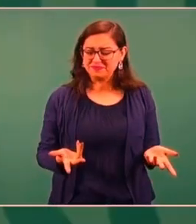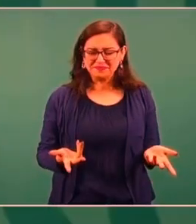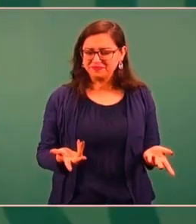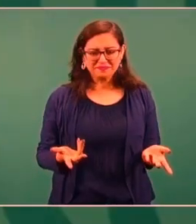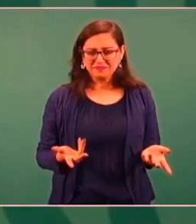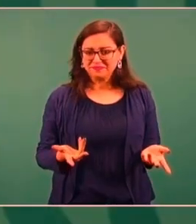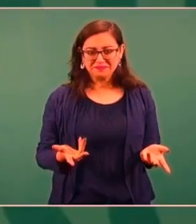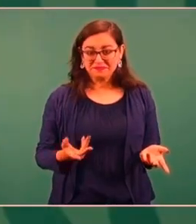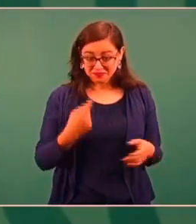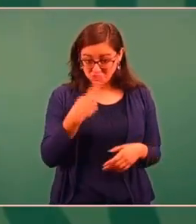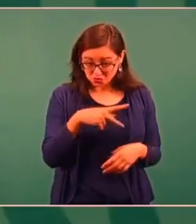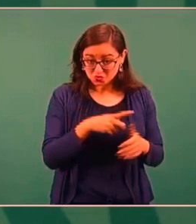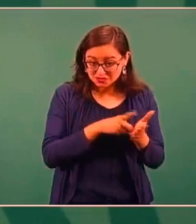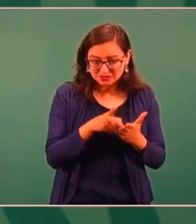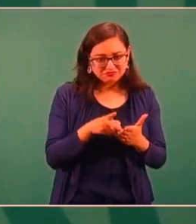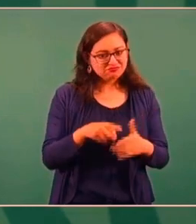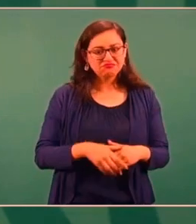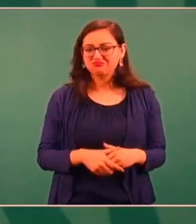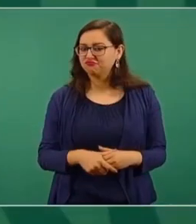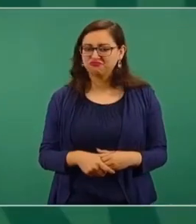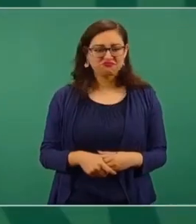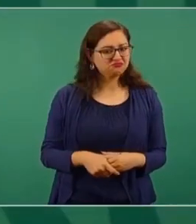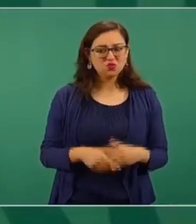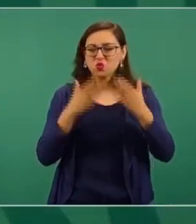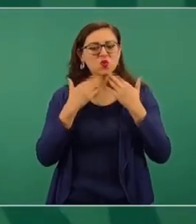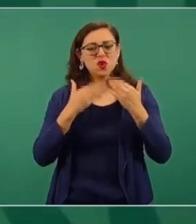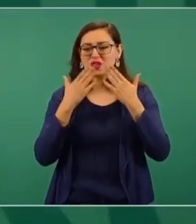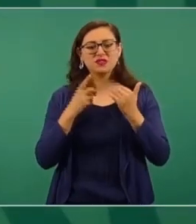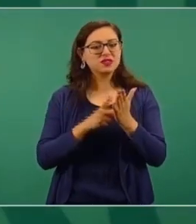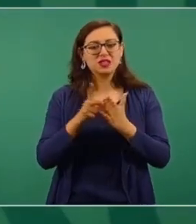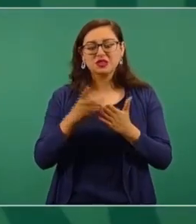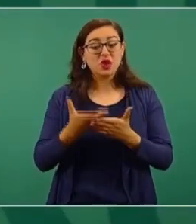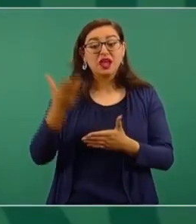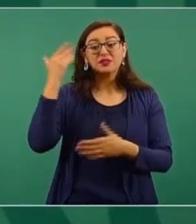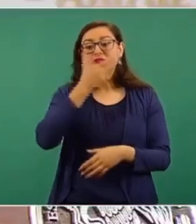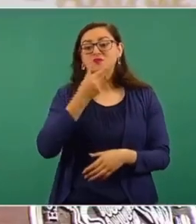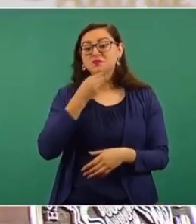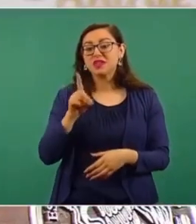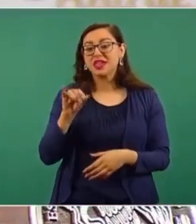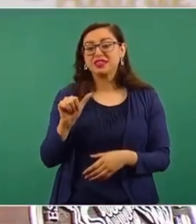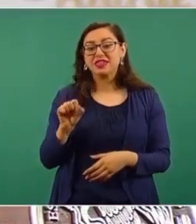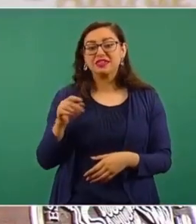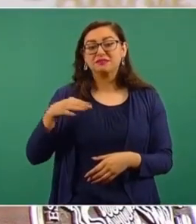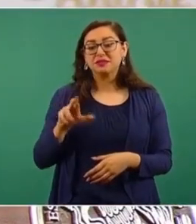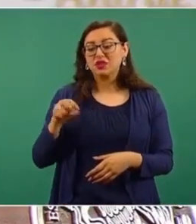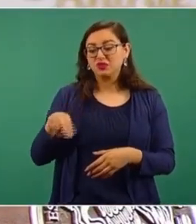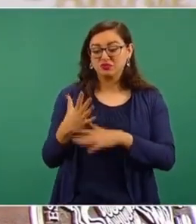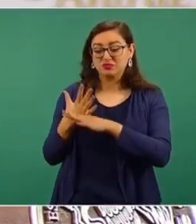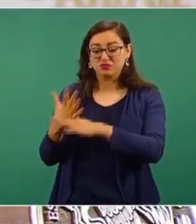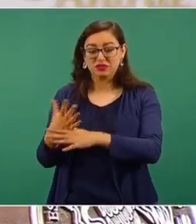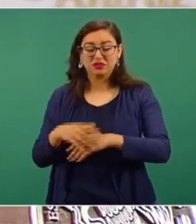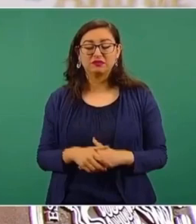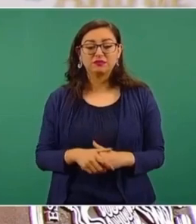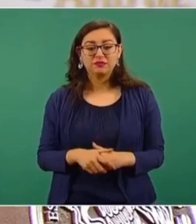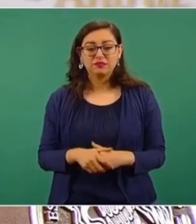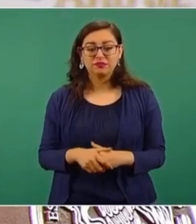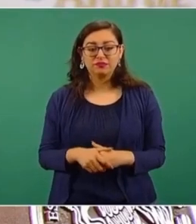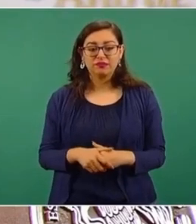Nadie tiene derecho a lo superfluo, decía Díaz Mirón. Mientras haya quienes